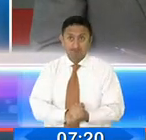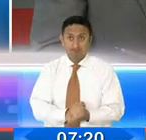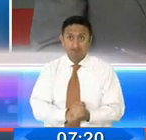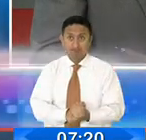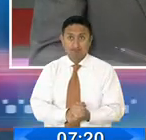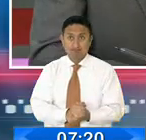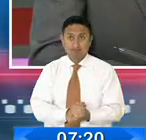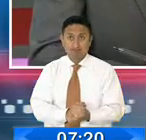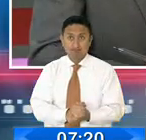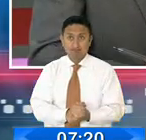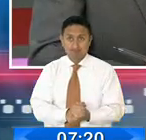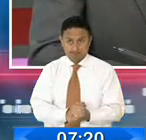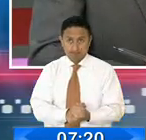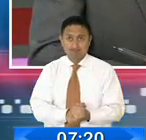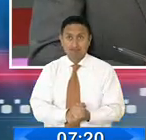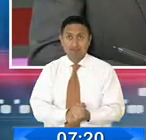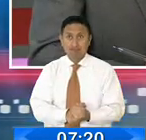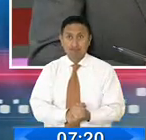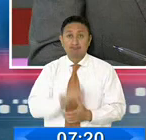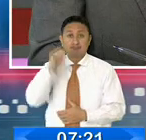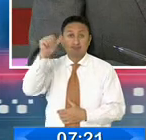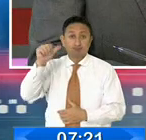Claro que sí. Por favor.